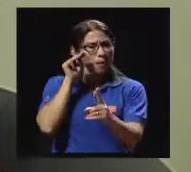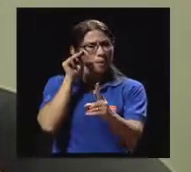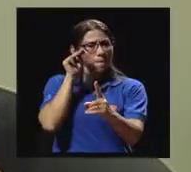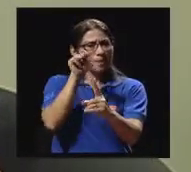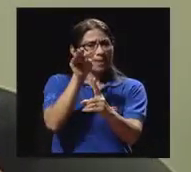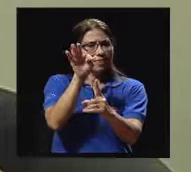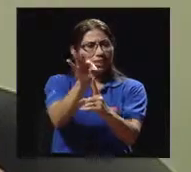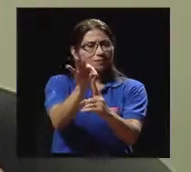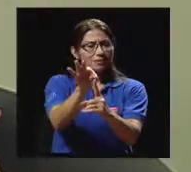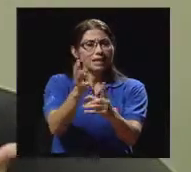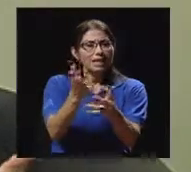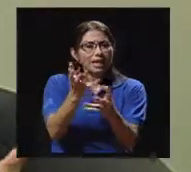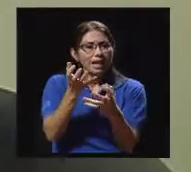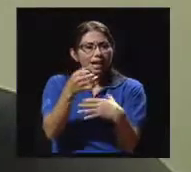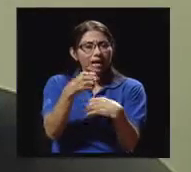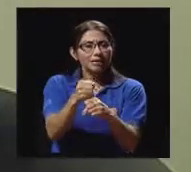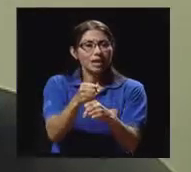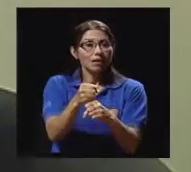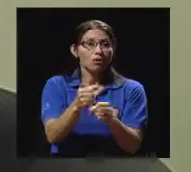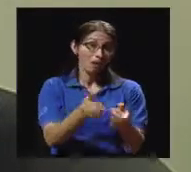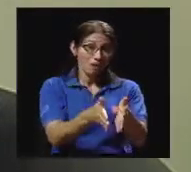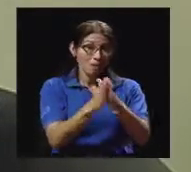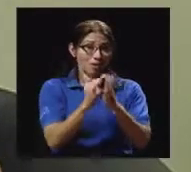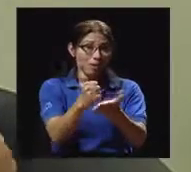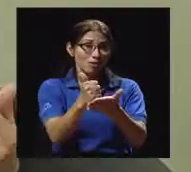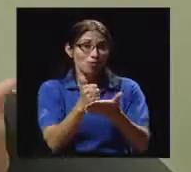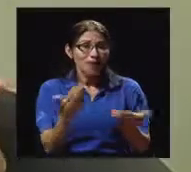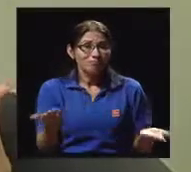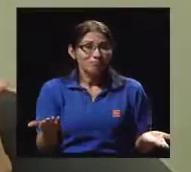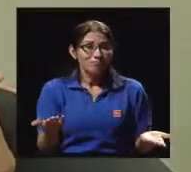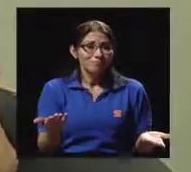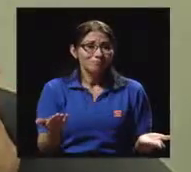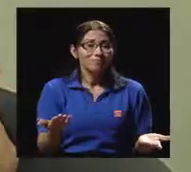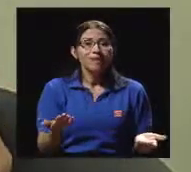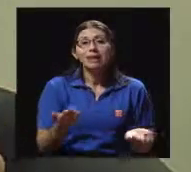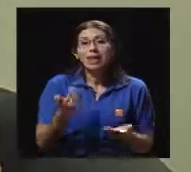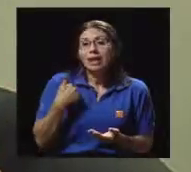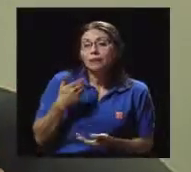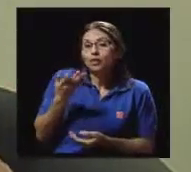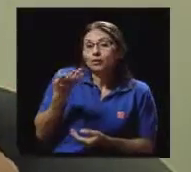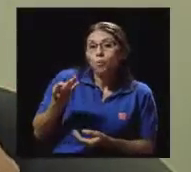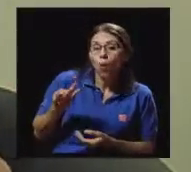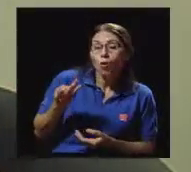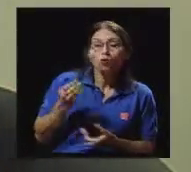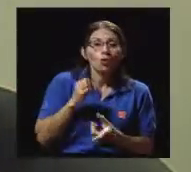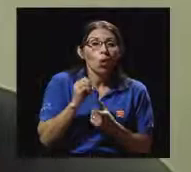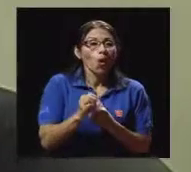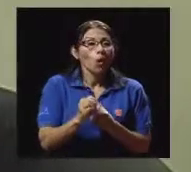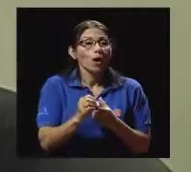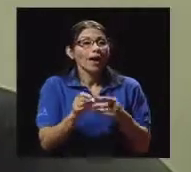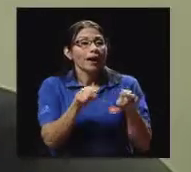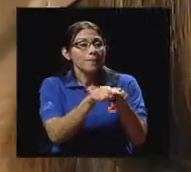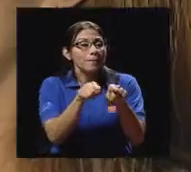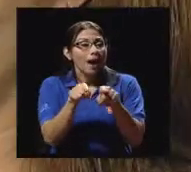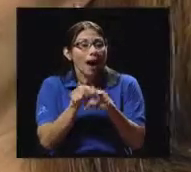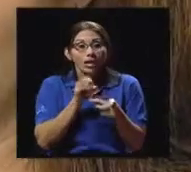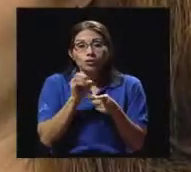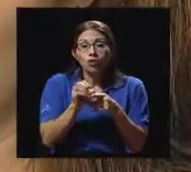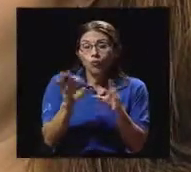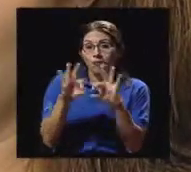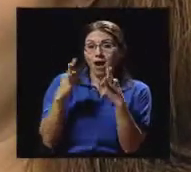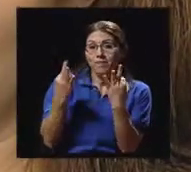querer hacerlo y pedir ayuda. Tenemos esposo o tenemos hermanos o tenemos familiares que,